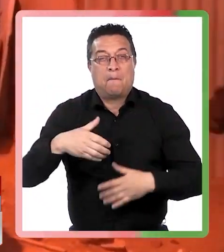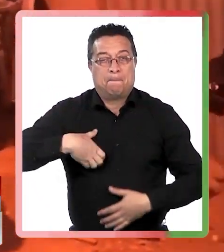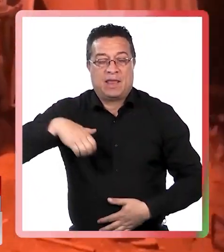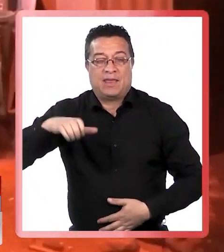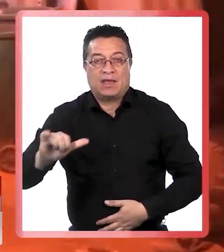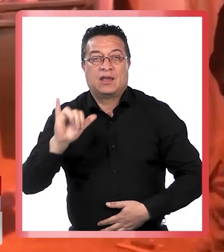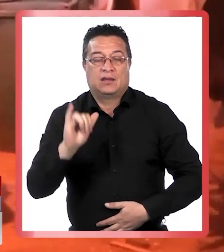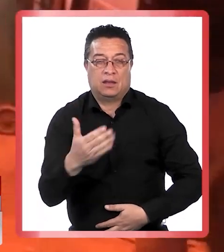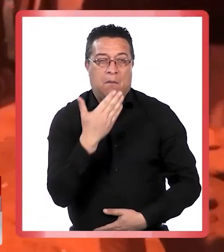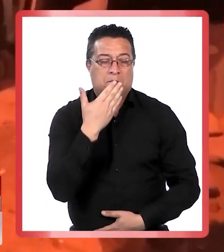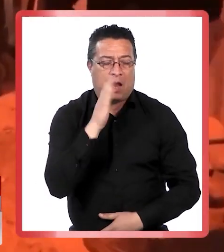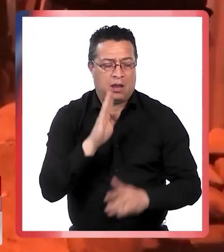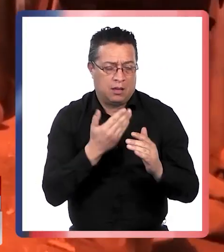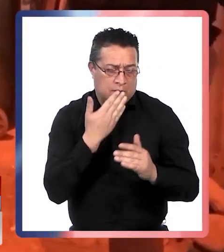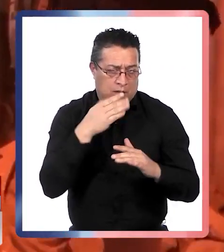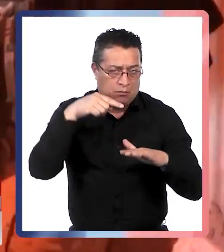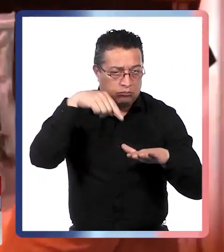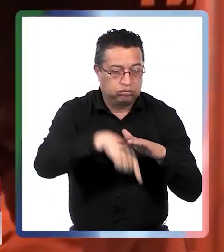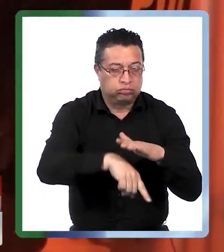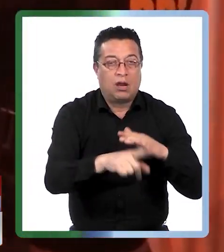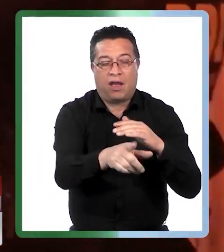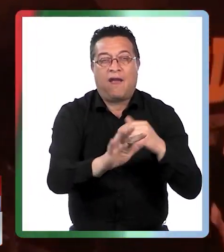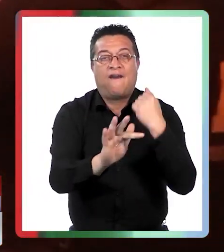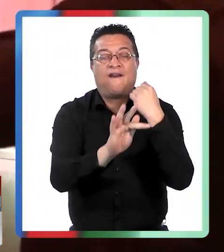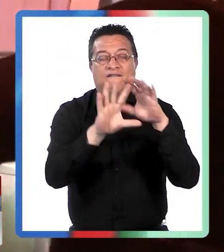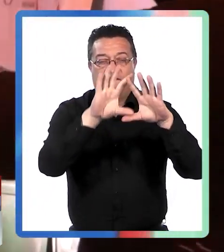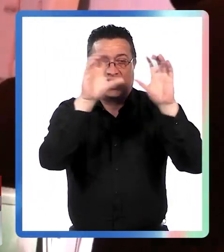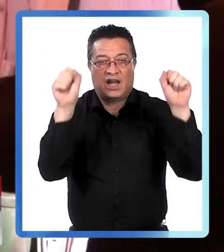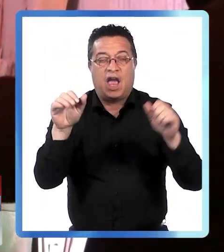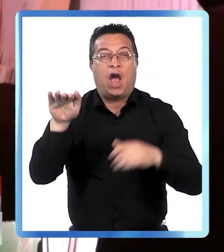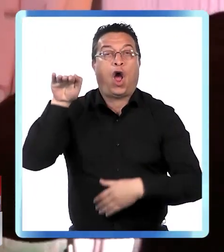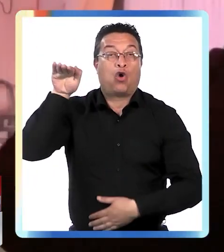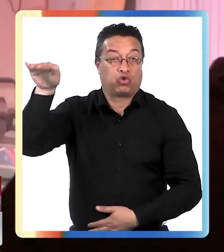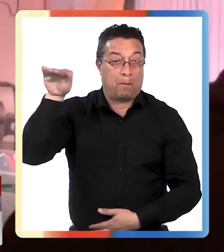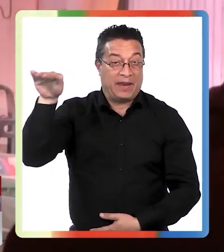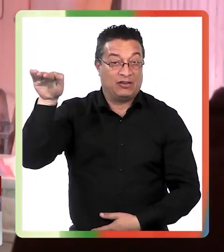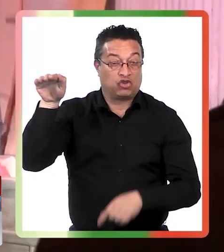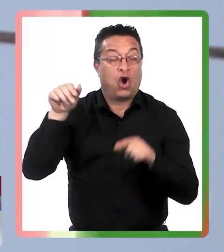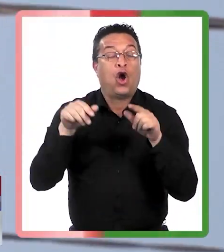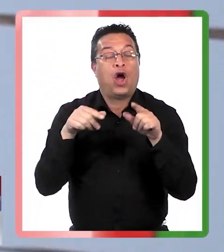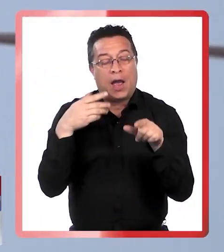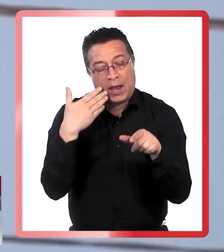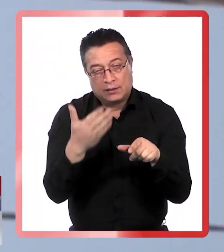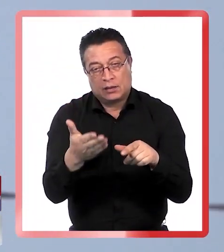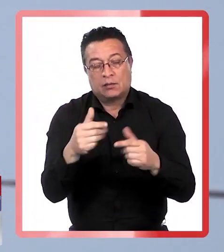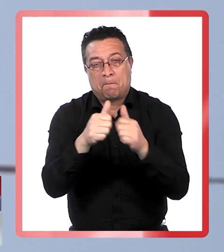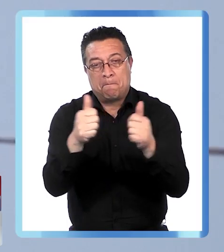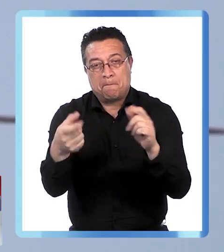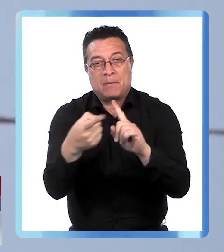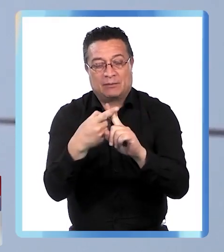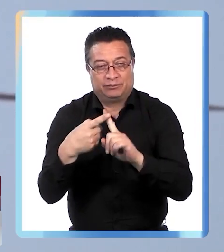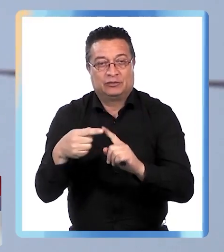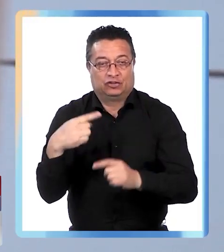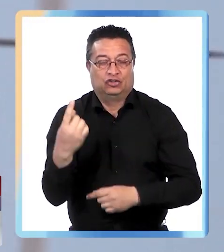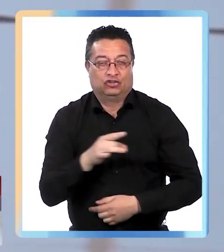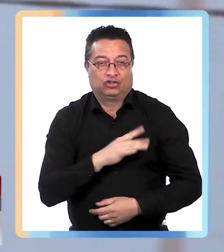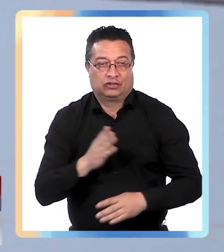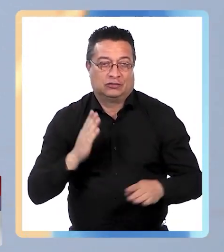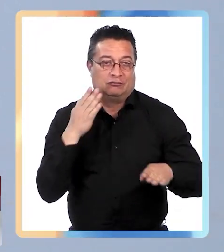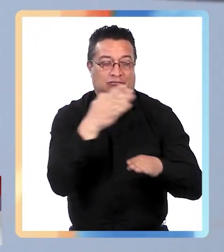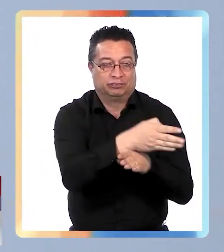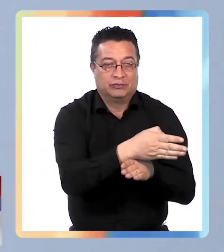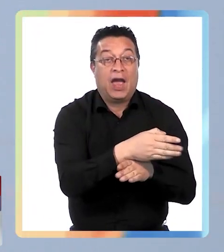PDI y la Unidad de Alta Complejidad de la Fiscalía de Alto Hospicio y en la que participaron autoridades nacionales.